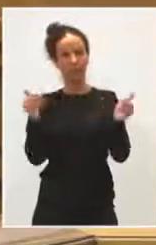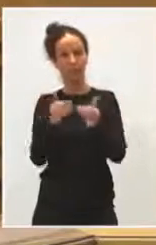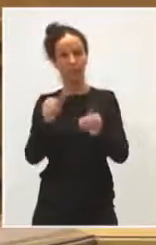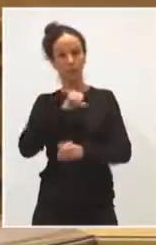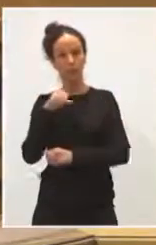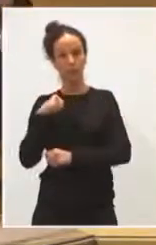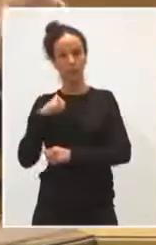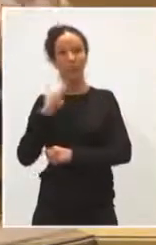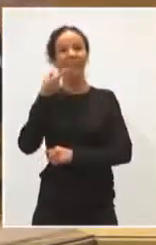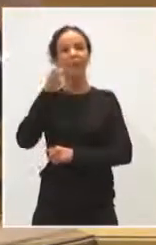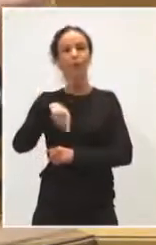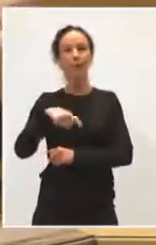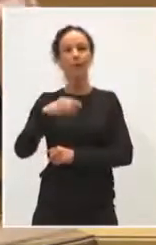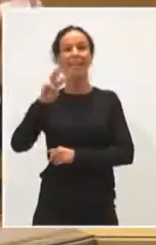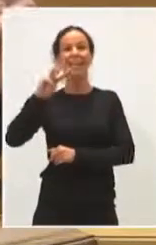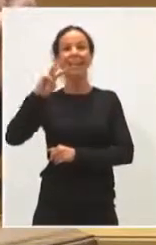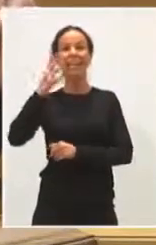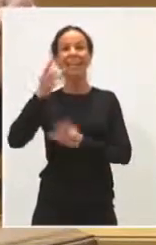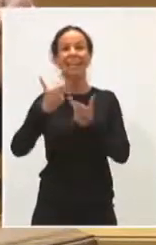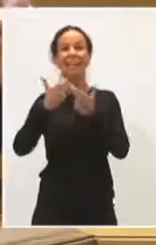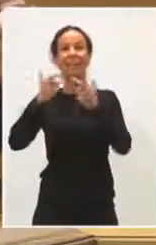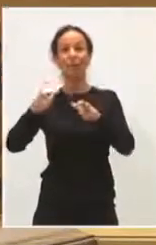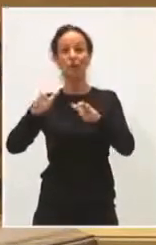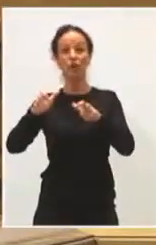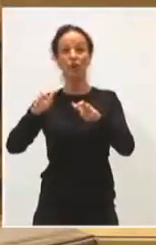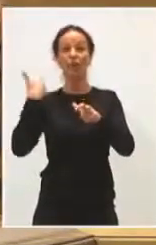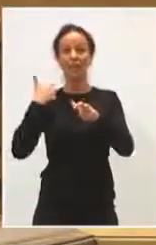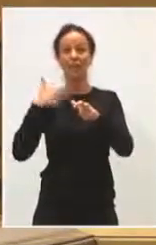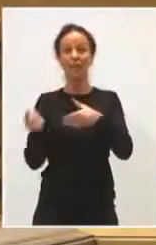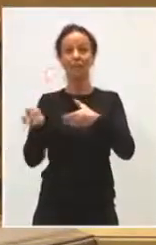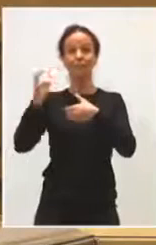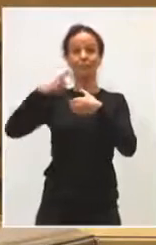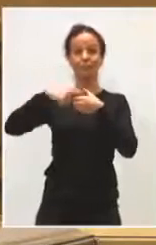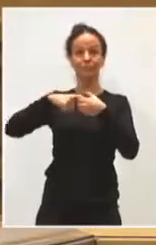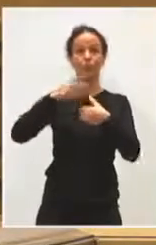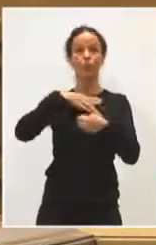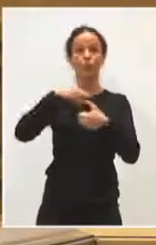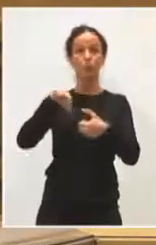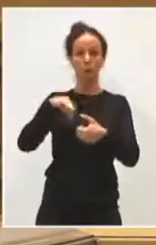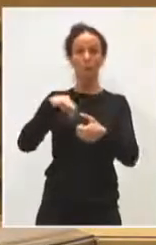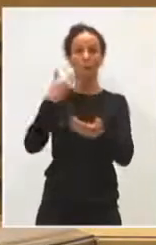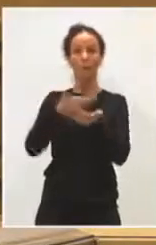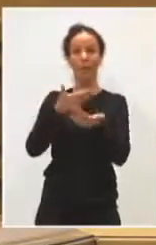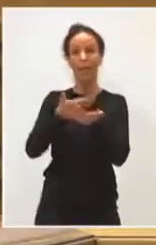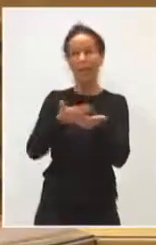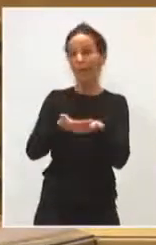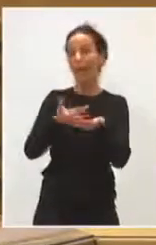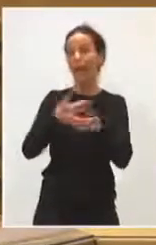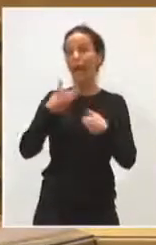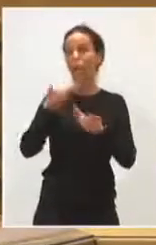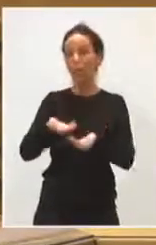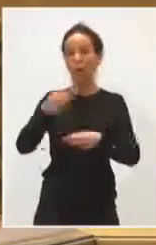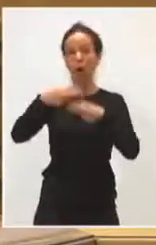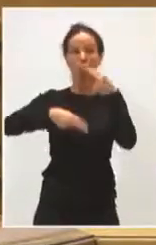al tercer sector que se incorpora a este registro ya, para que con ello puedan acceder a la prestación de obras, servicios e